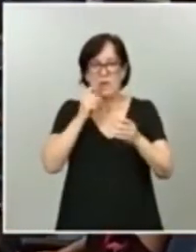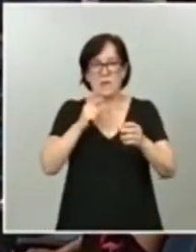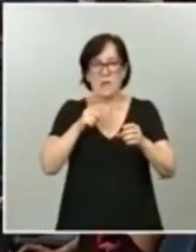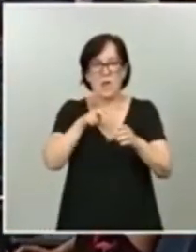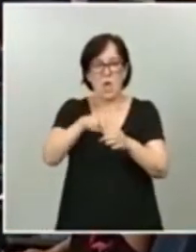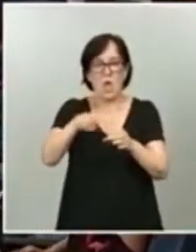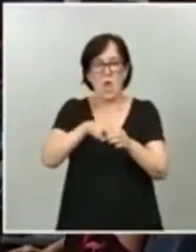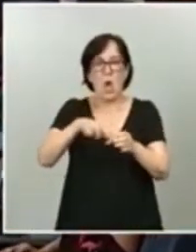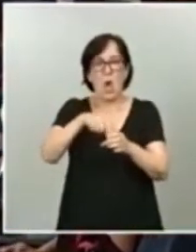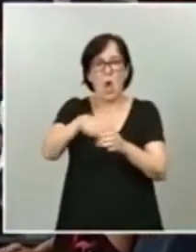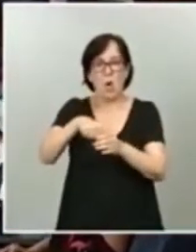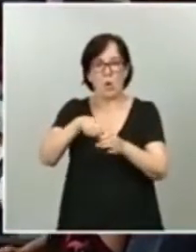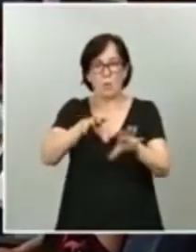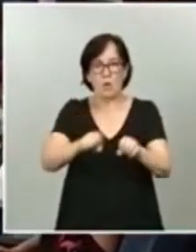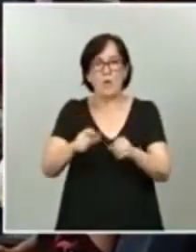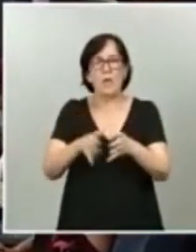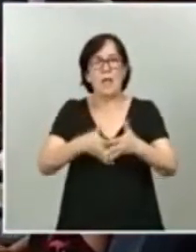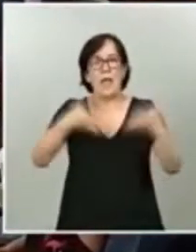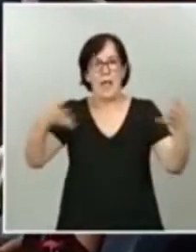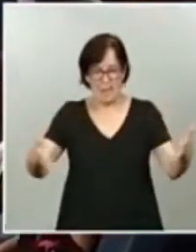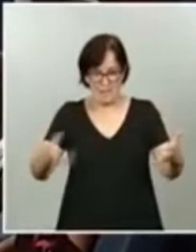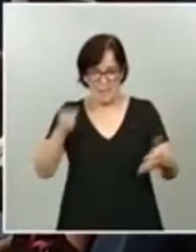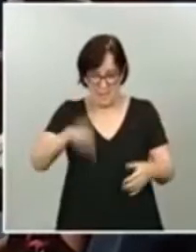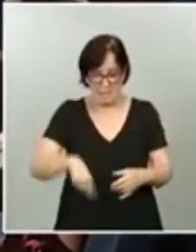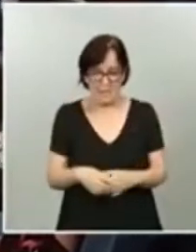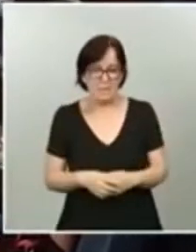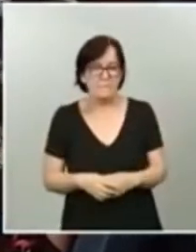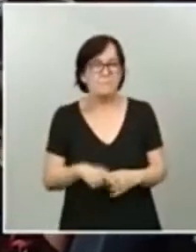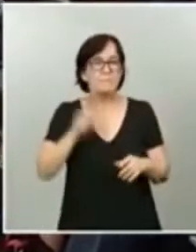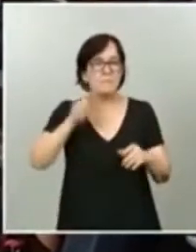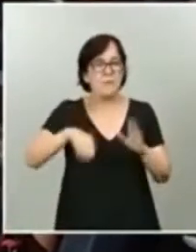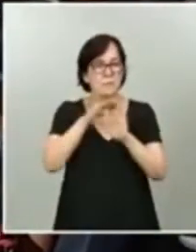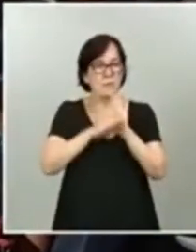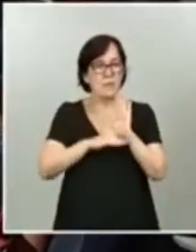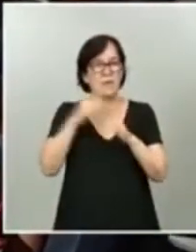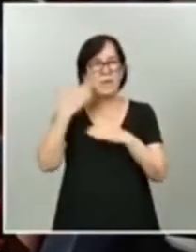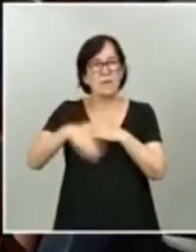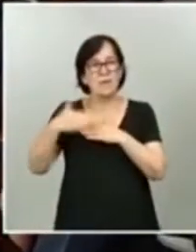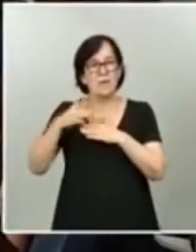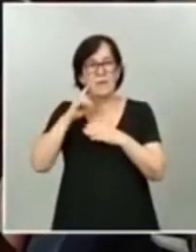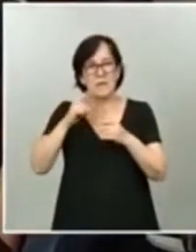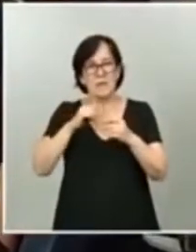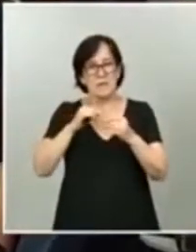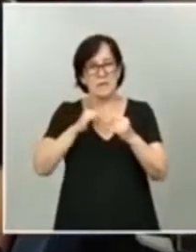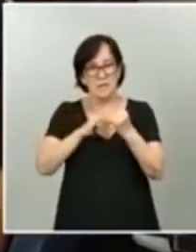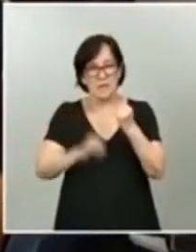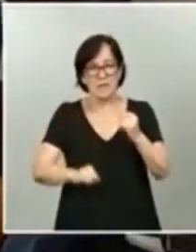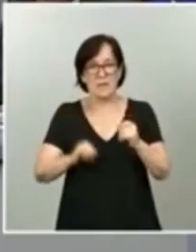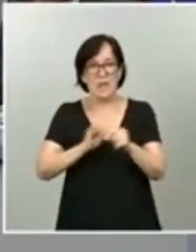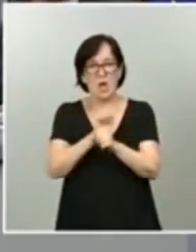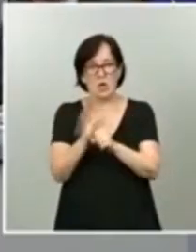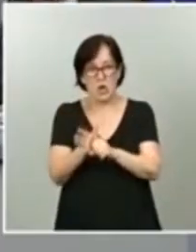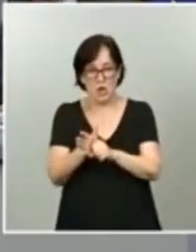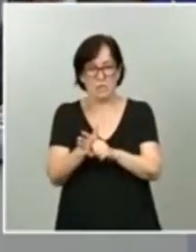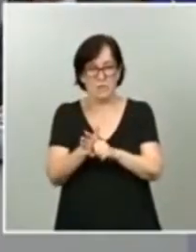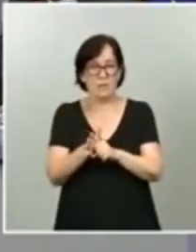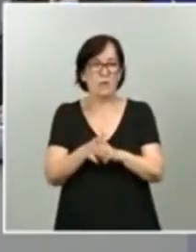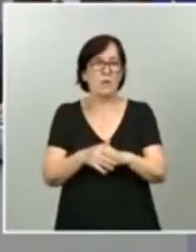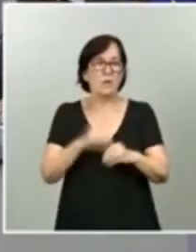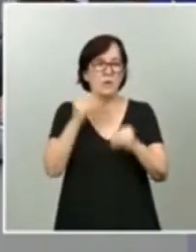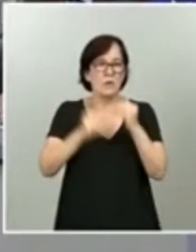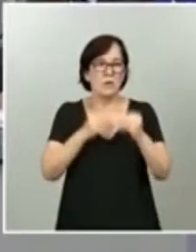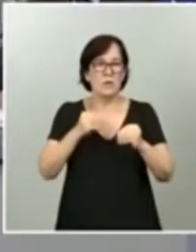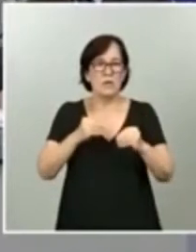amplía su alcance. También tomamos medidas para pariar los efectos de la crisis del COVID-19 que ha tenido los tráficos